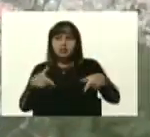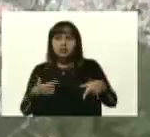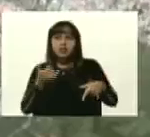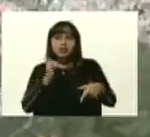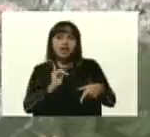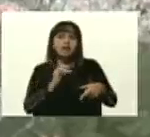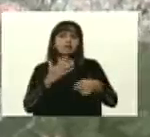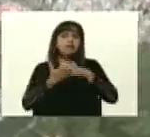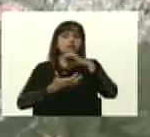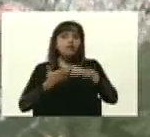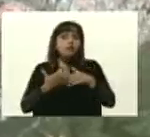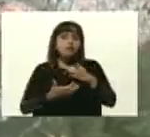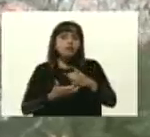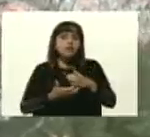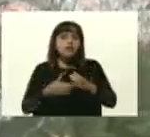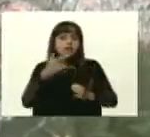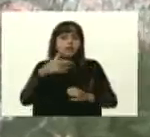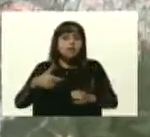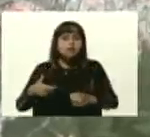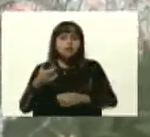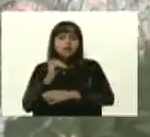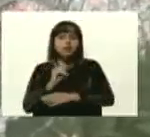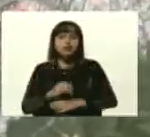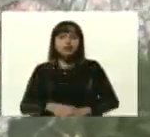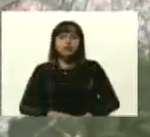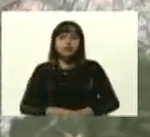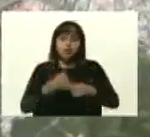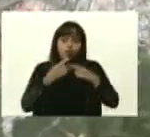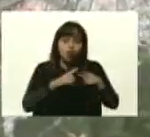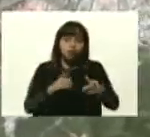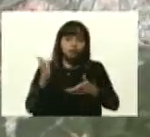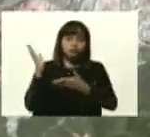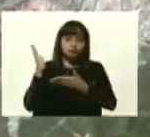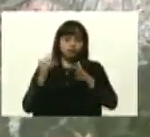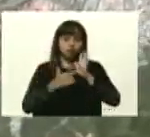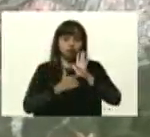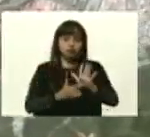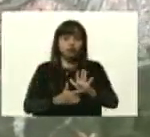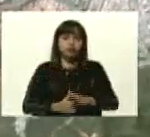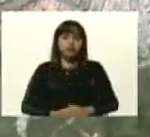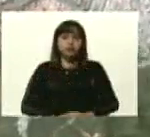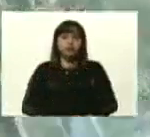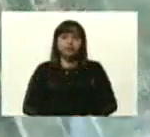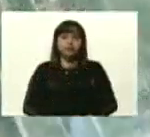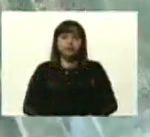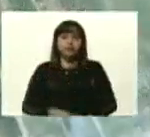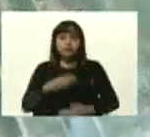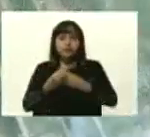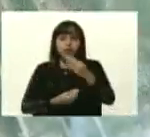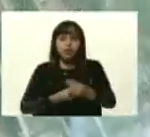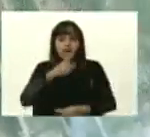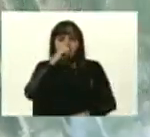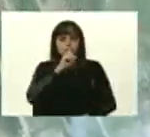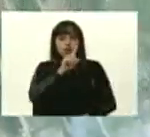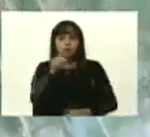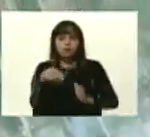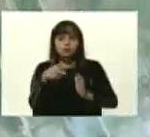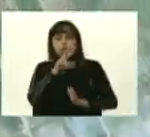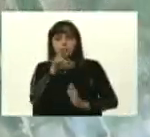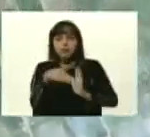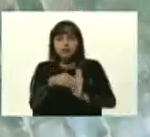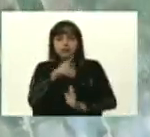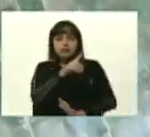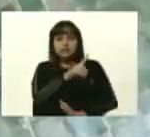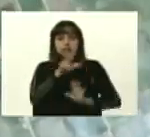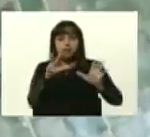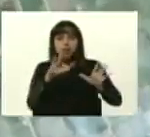a la población que en ella se encuentra. Tenemos otro ejemplo de gestión de riesgo. Esta fue ejecutada en el año 2018, donde podemos ver